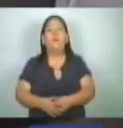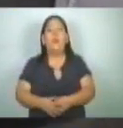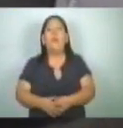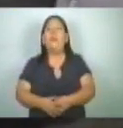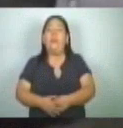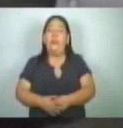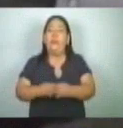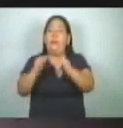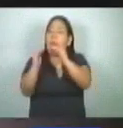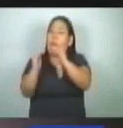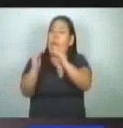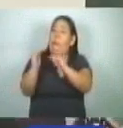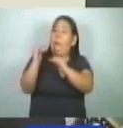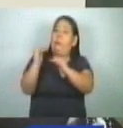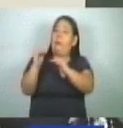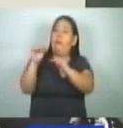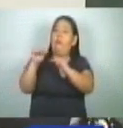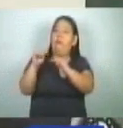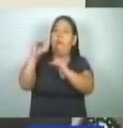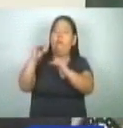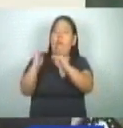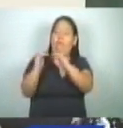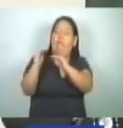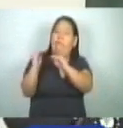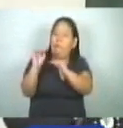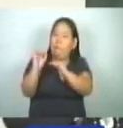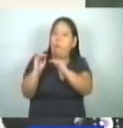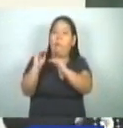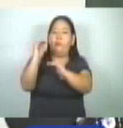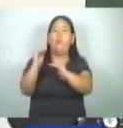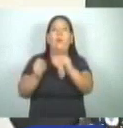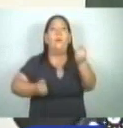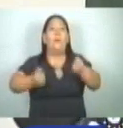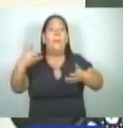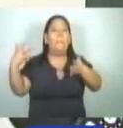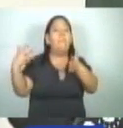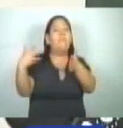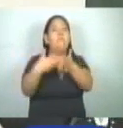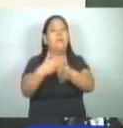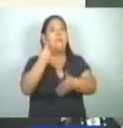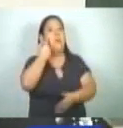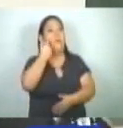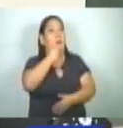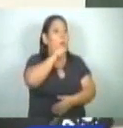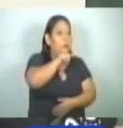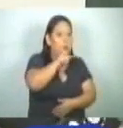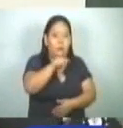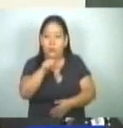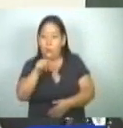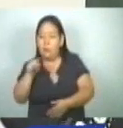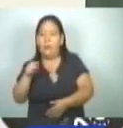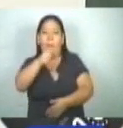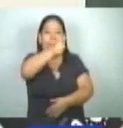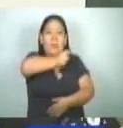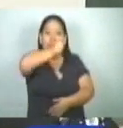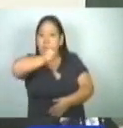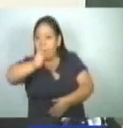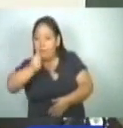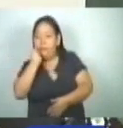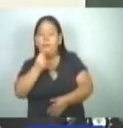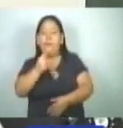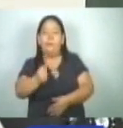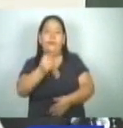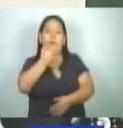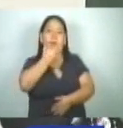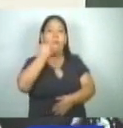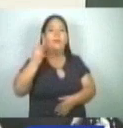incremento en la cantidad de siniestros, lo hemos visto presente a lo largo del año. Es importante mencionar que si bien es